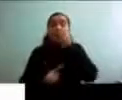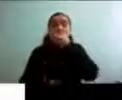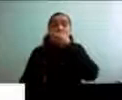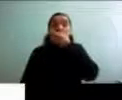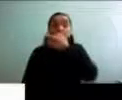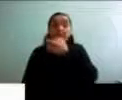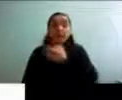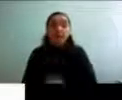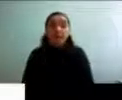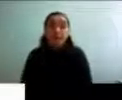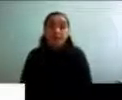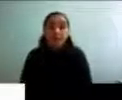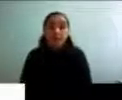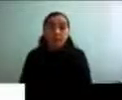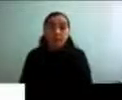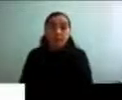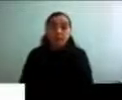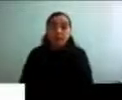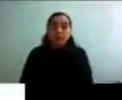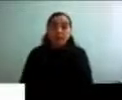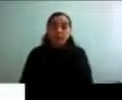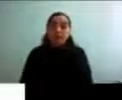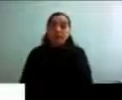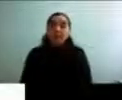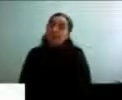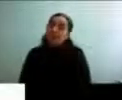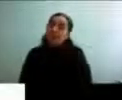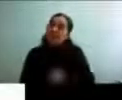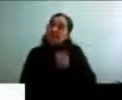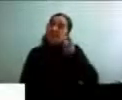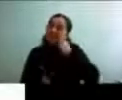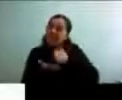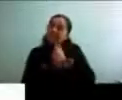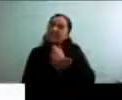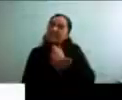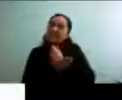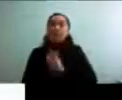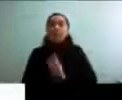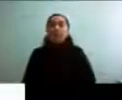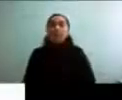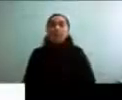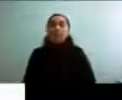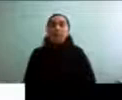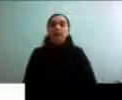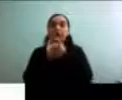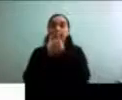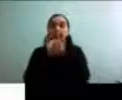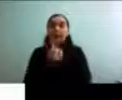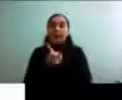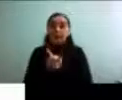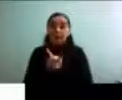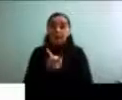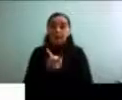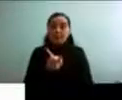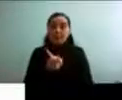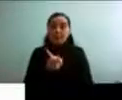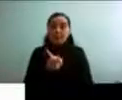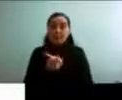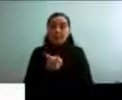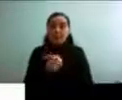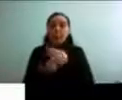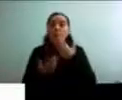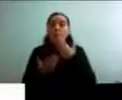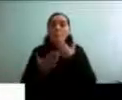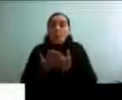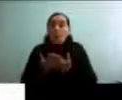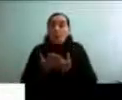este va a ser nuestro punto de partida, que es los cambios. Cuando una